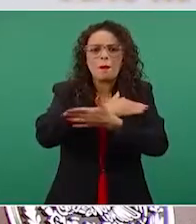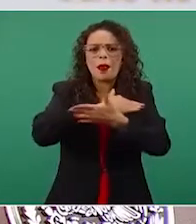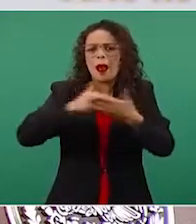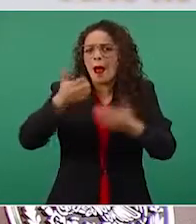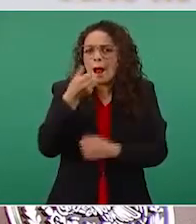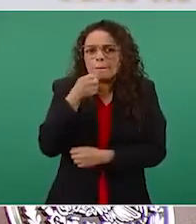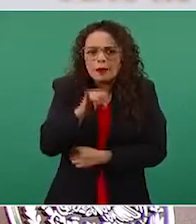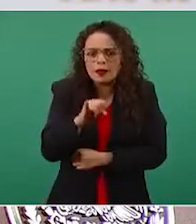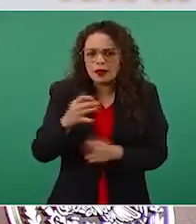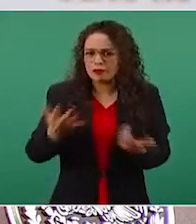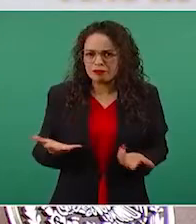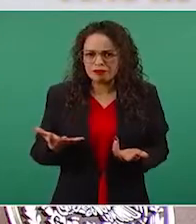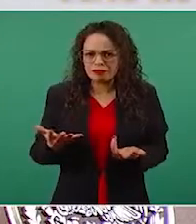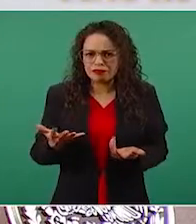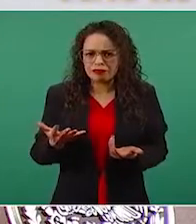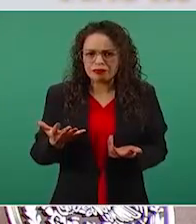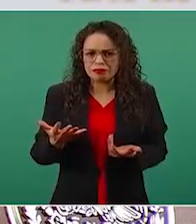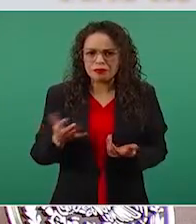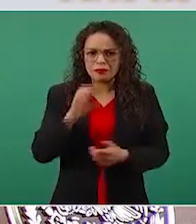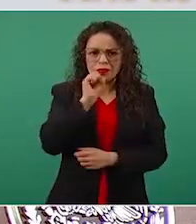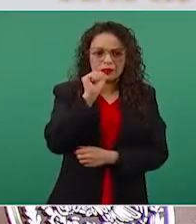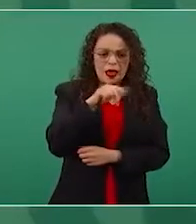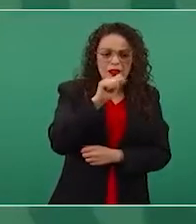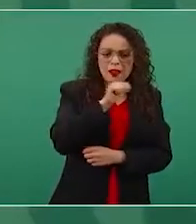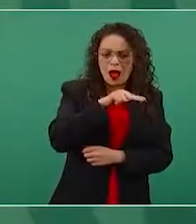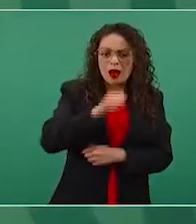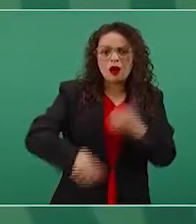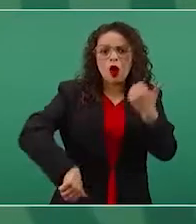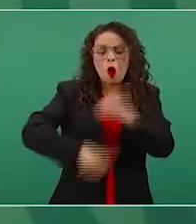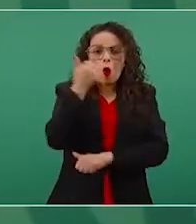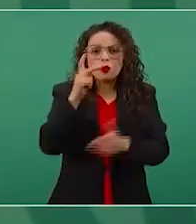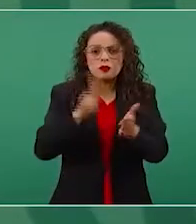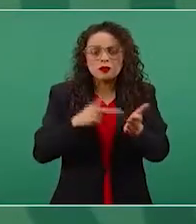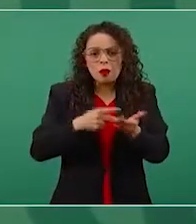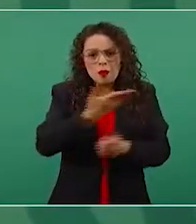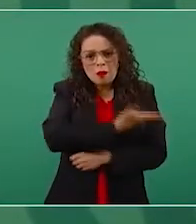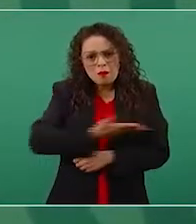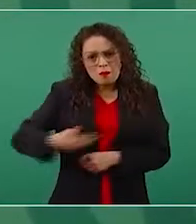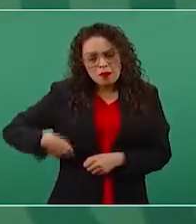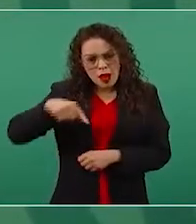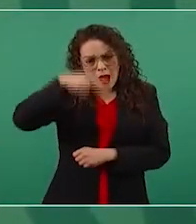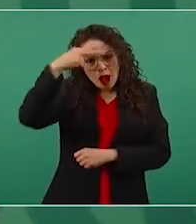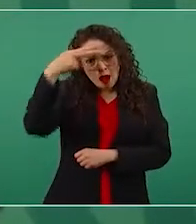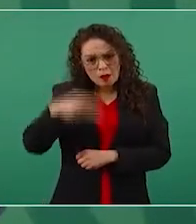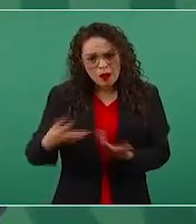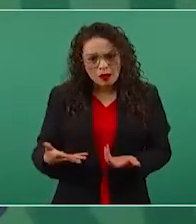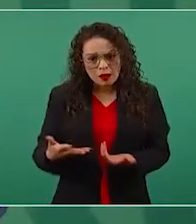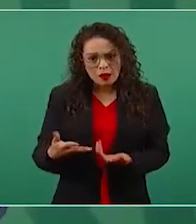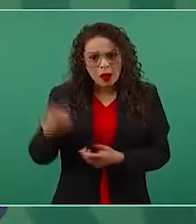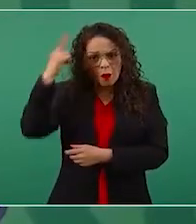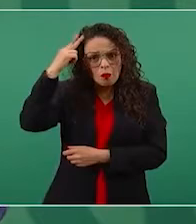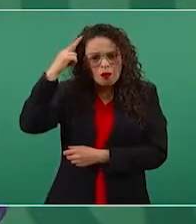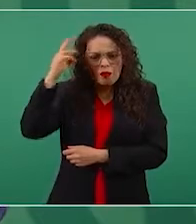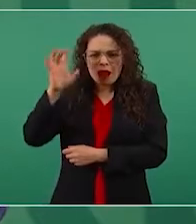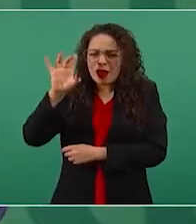Santana once veces presidente de México, Porfirio Díaz 34 años